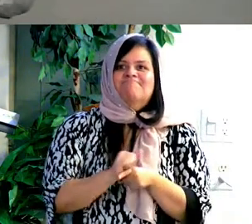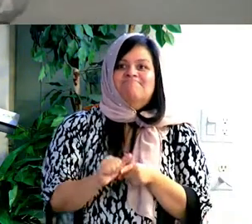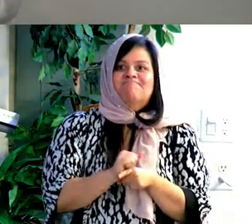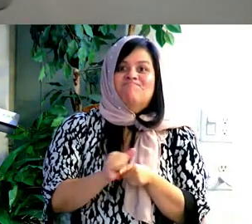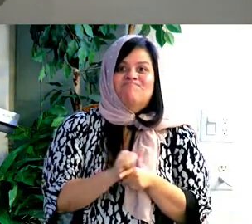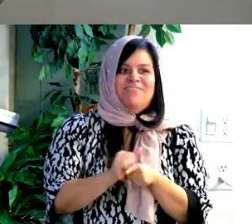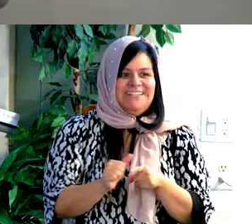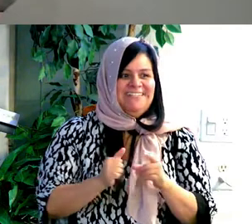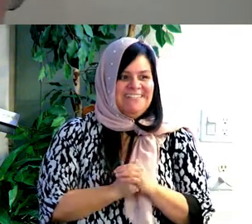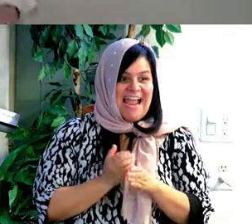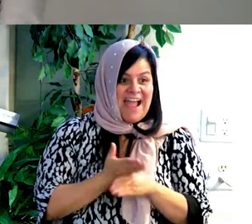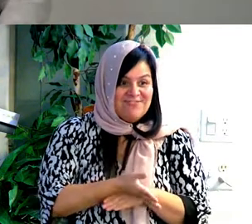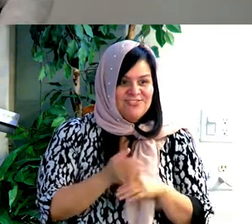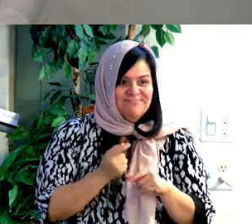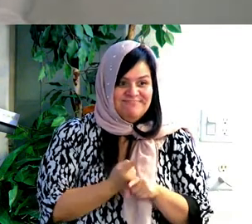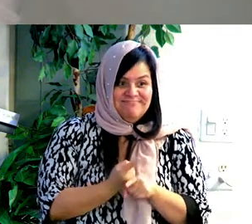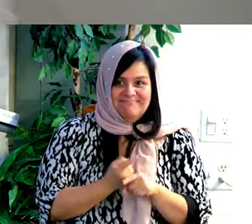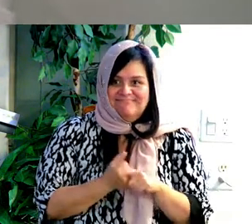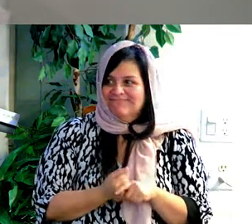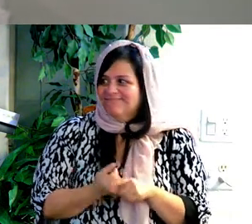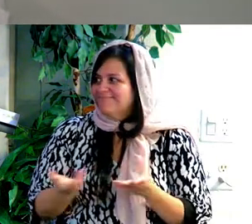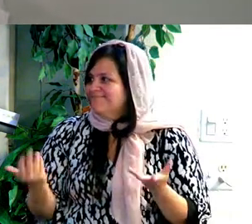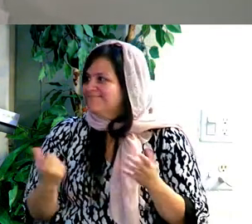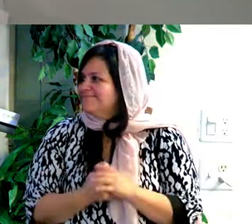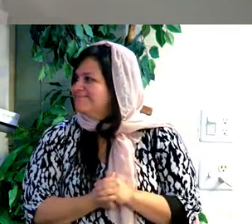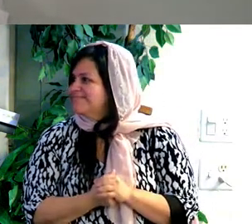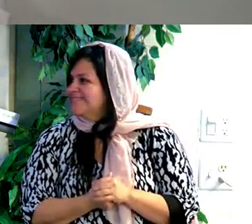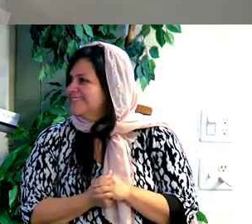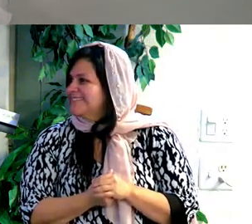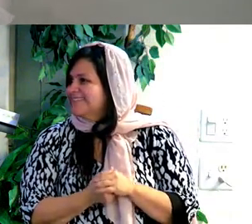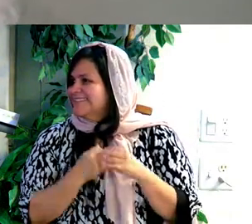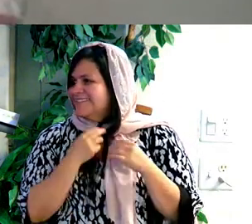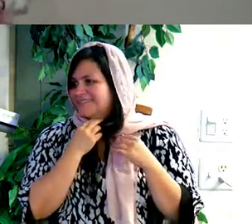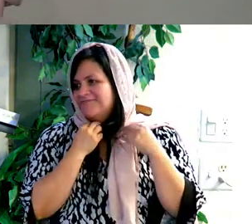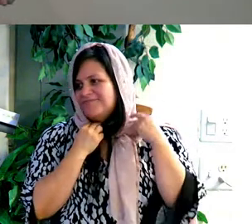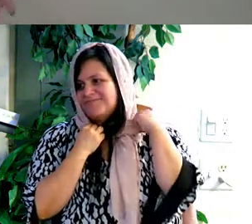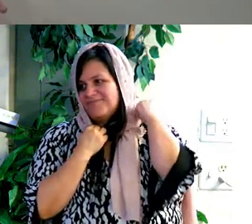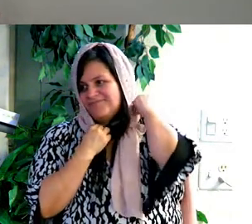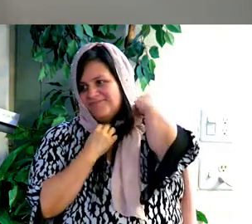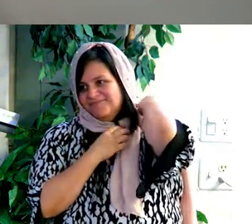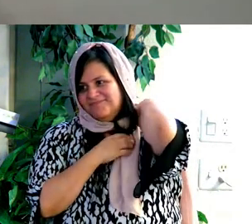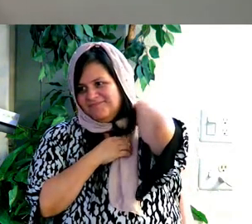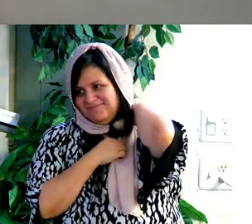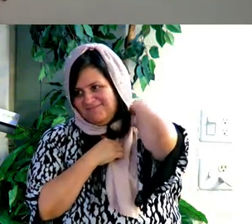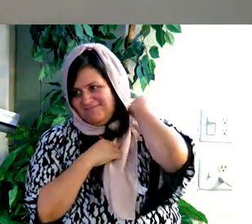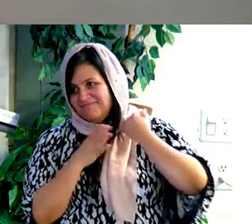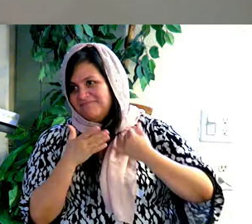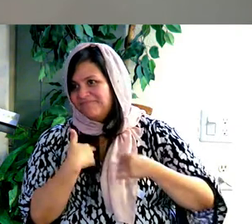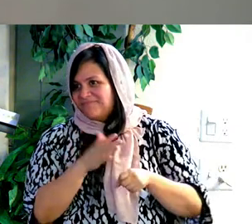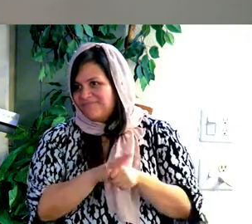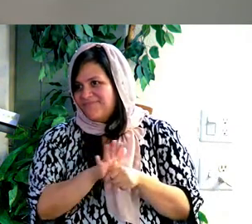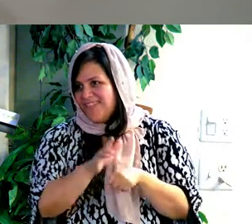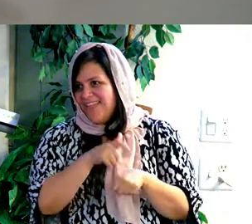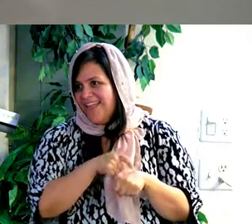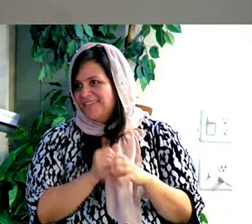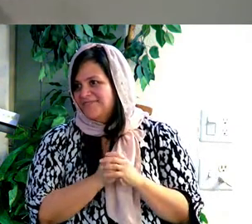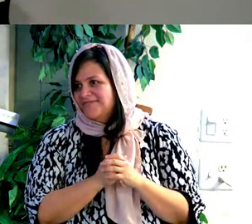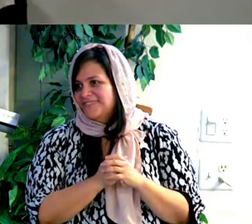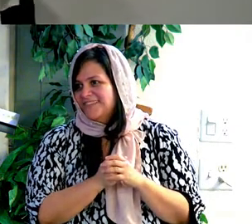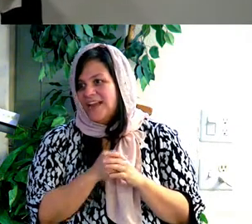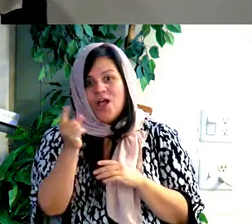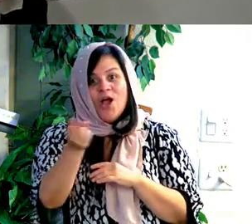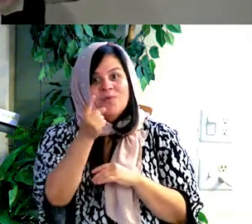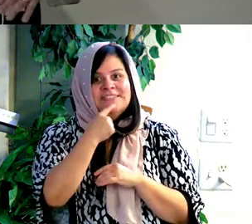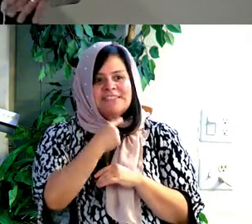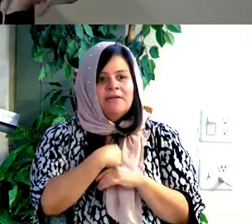apurando, apurando por el mensaje, pues que tenemos ensayo, pero tenemos tiempo, el mensaje del Señor. always tell me that, until I'm